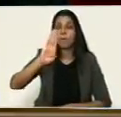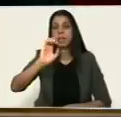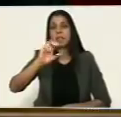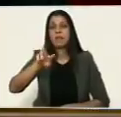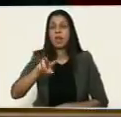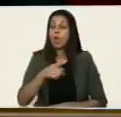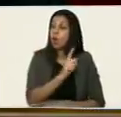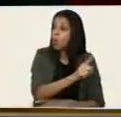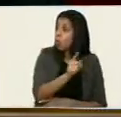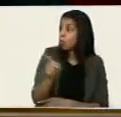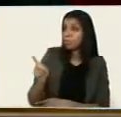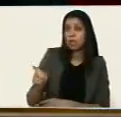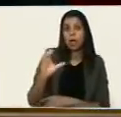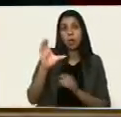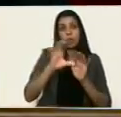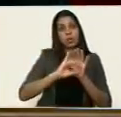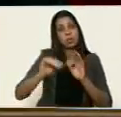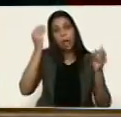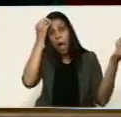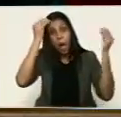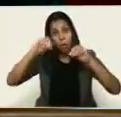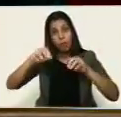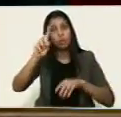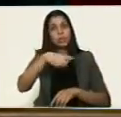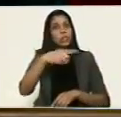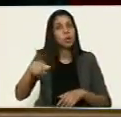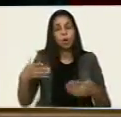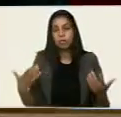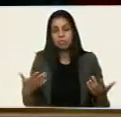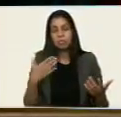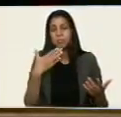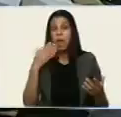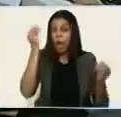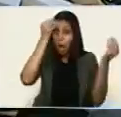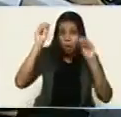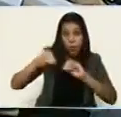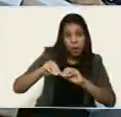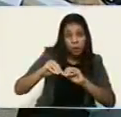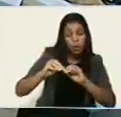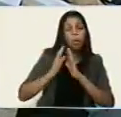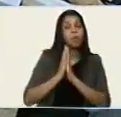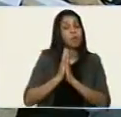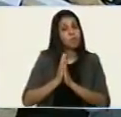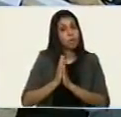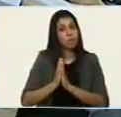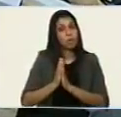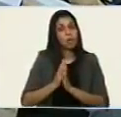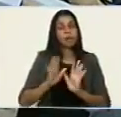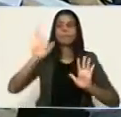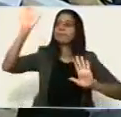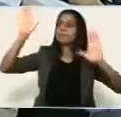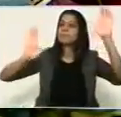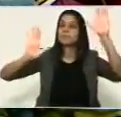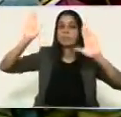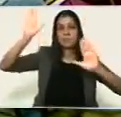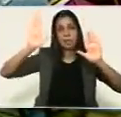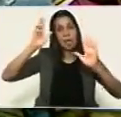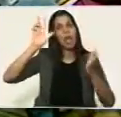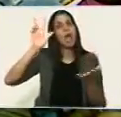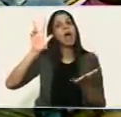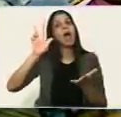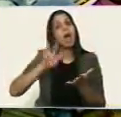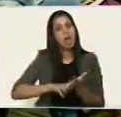y hombres, y las constituyentes que estén de acuerdo con la propuesta, por favor, aprobada, conste,